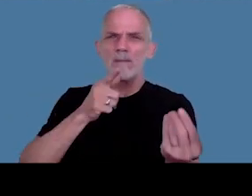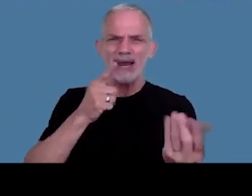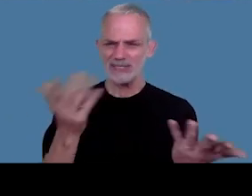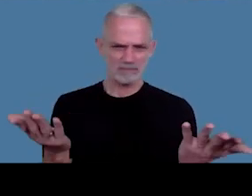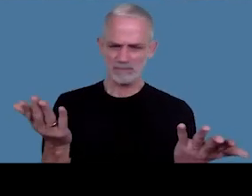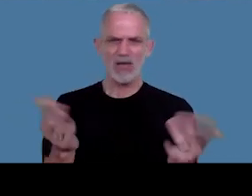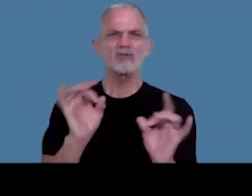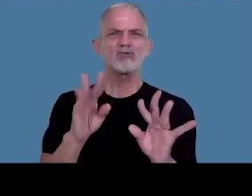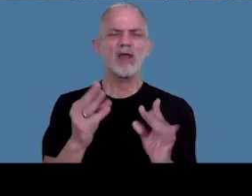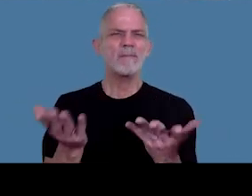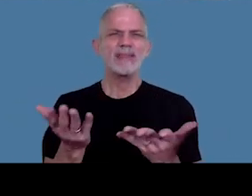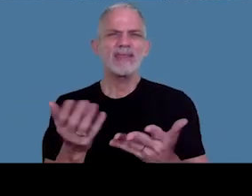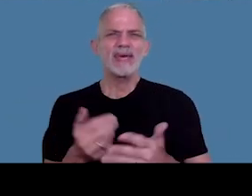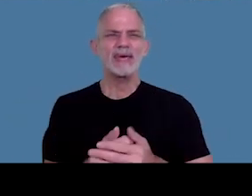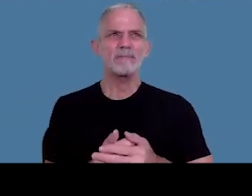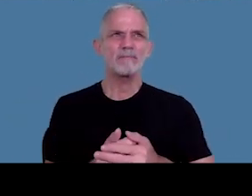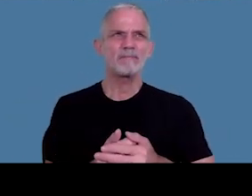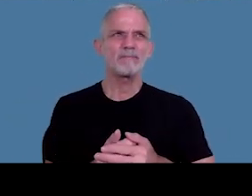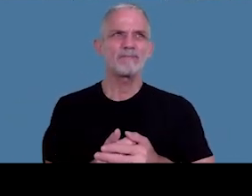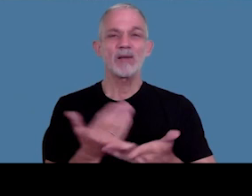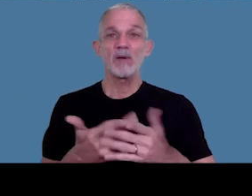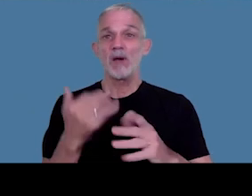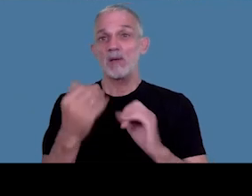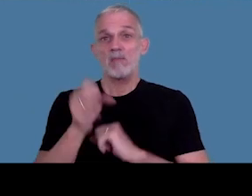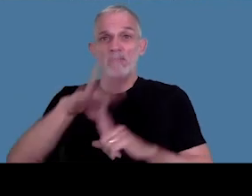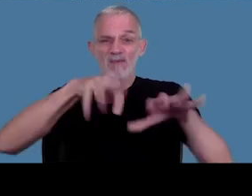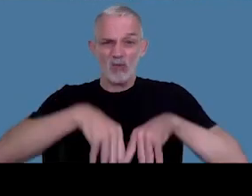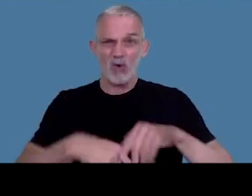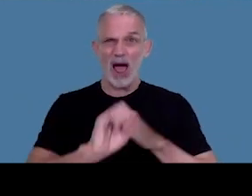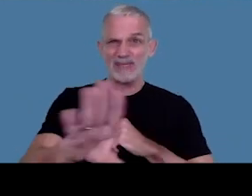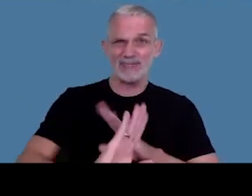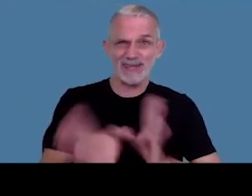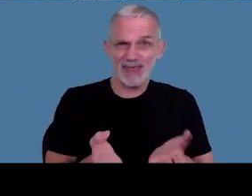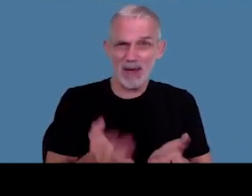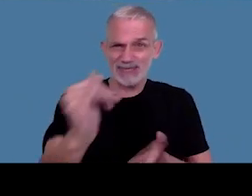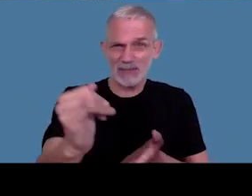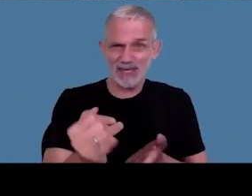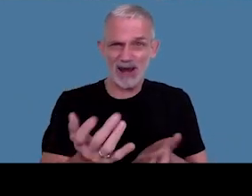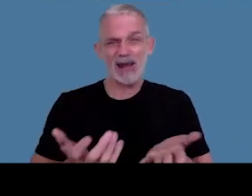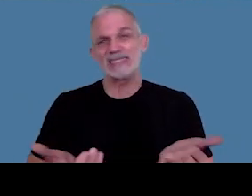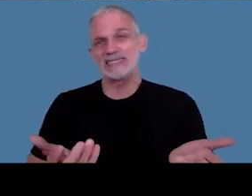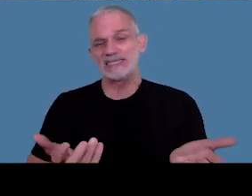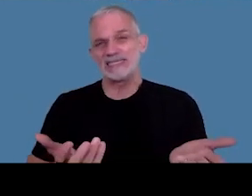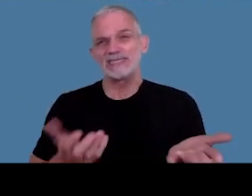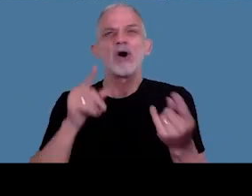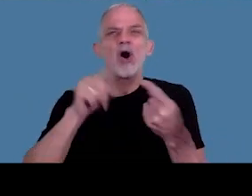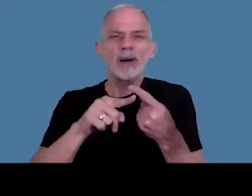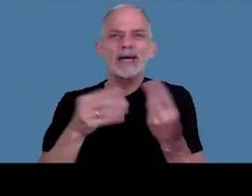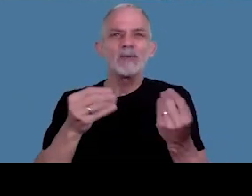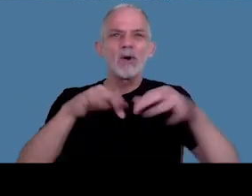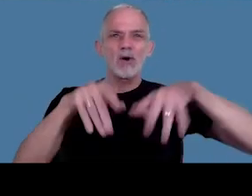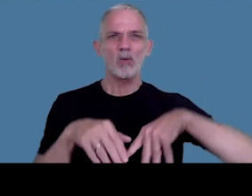es solo cuestión de notificar un formulario y digamos la naturaleza de esa